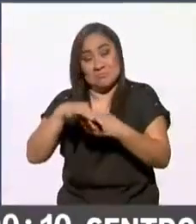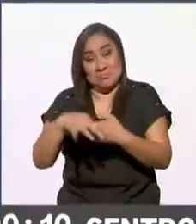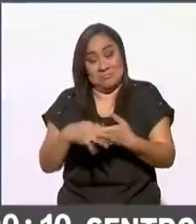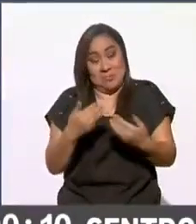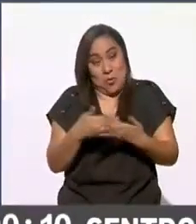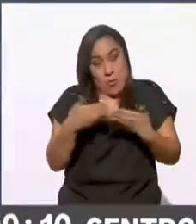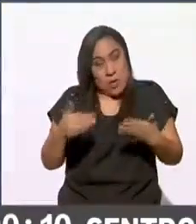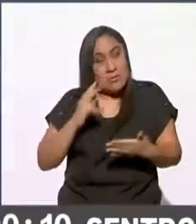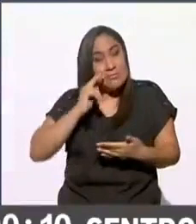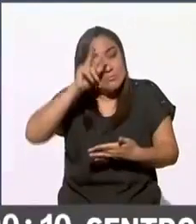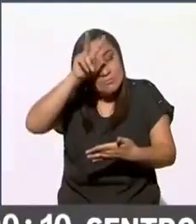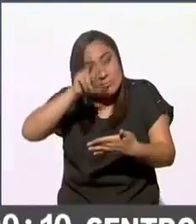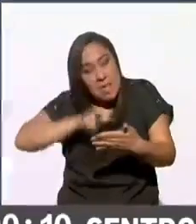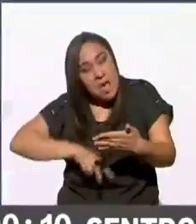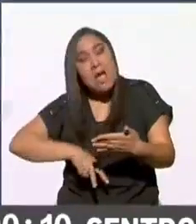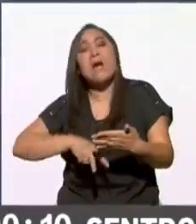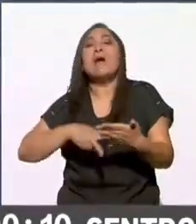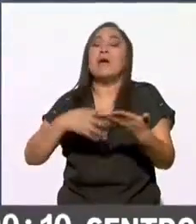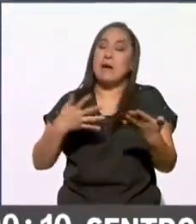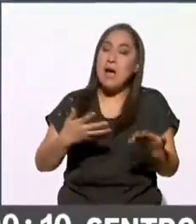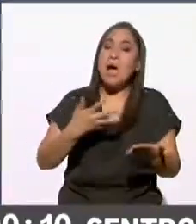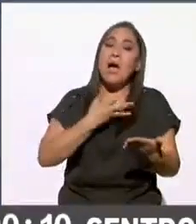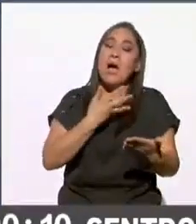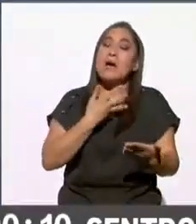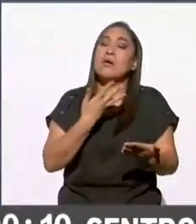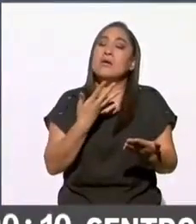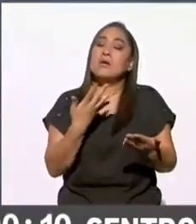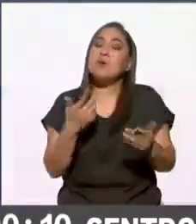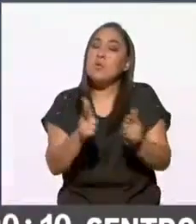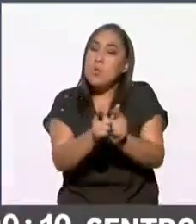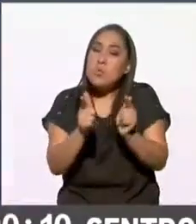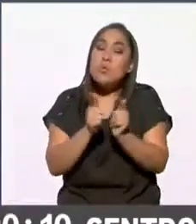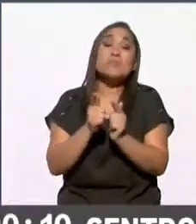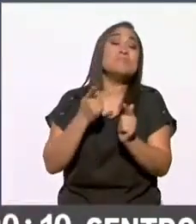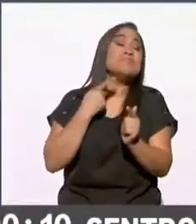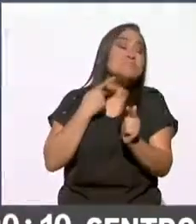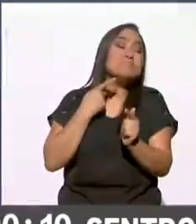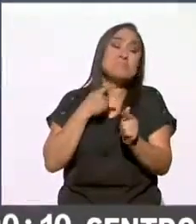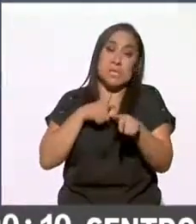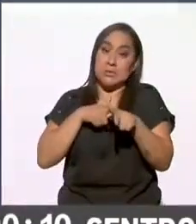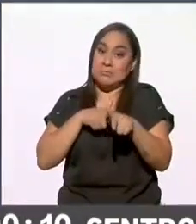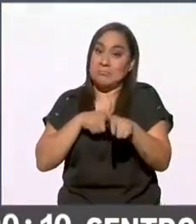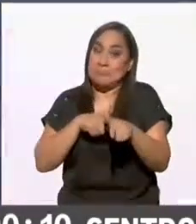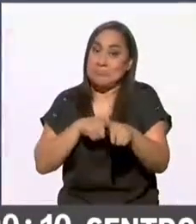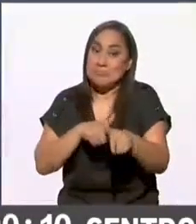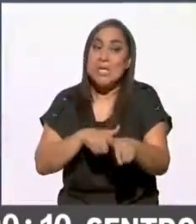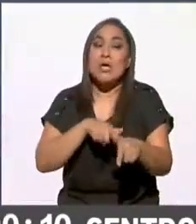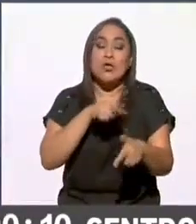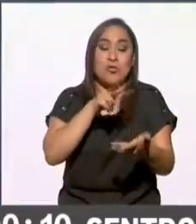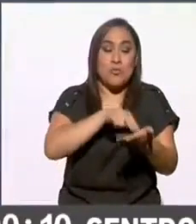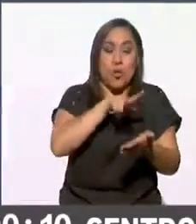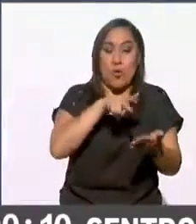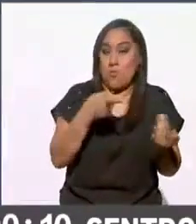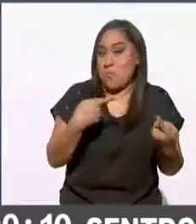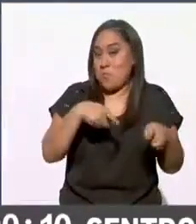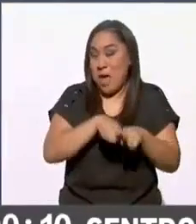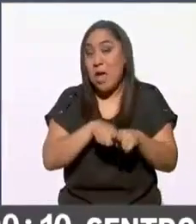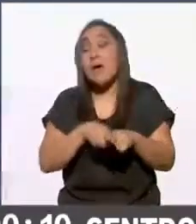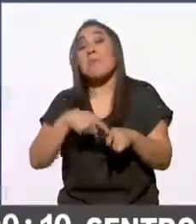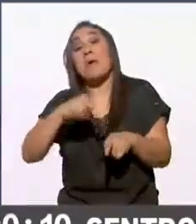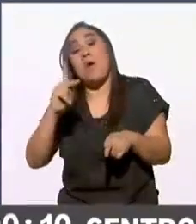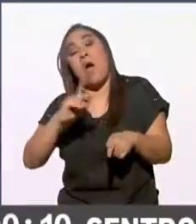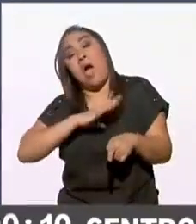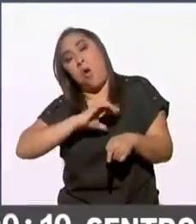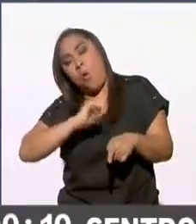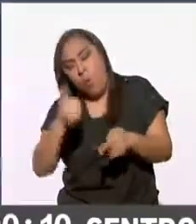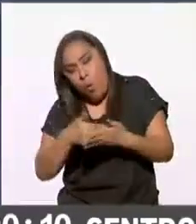claras cuestiones que se miran partidos que continuaron con la tendencia que tenían en el 2018 pero hay unas bajas clarísimas